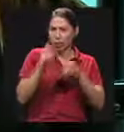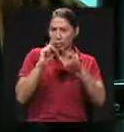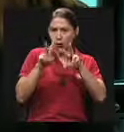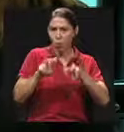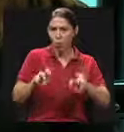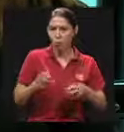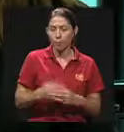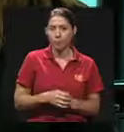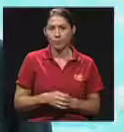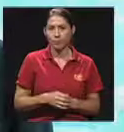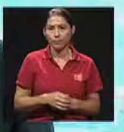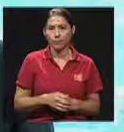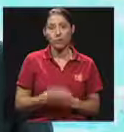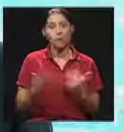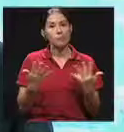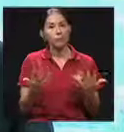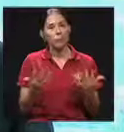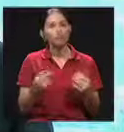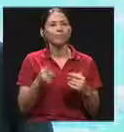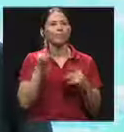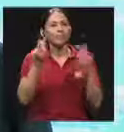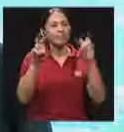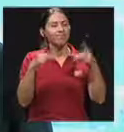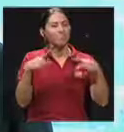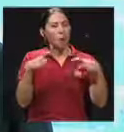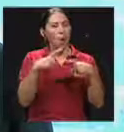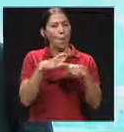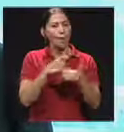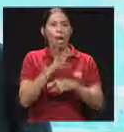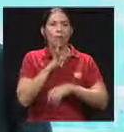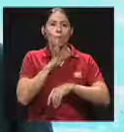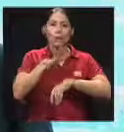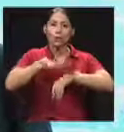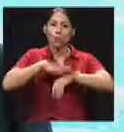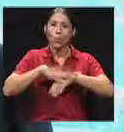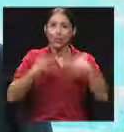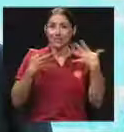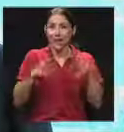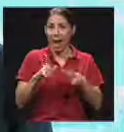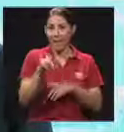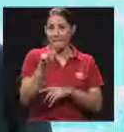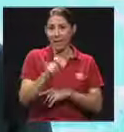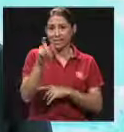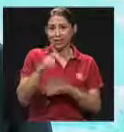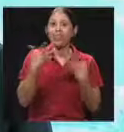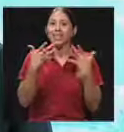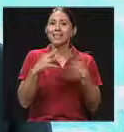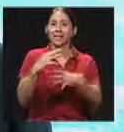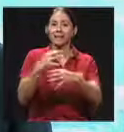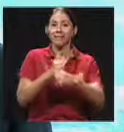por el momento. Sí, bueno, es un poco complicado entrarle a pensiones que han sido otorgadas.